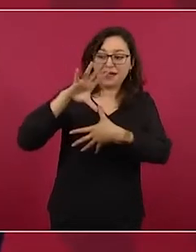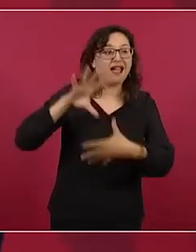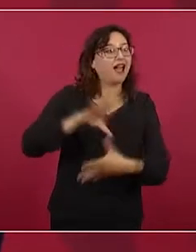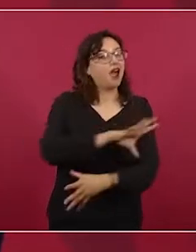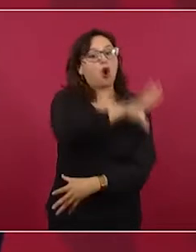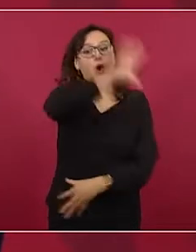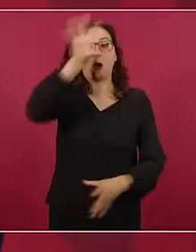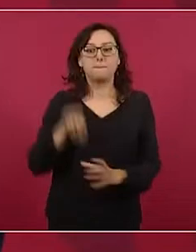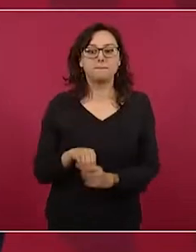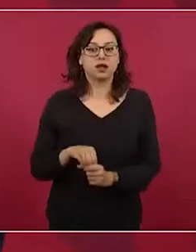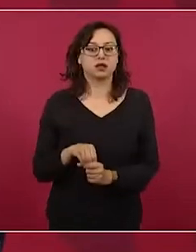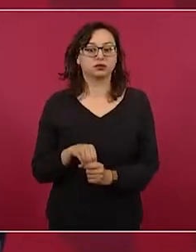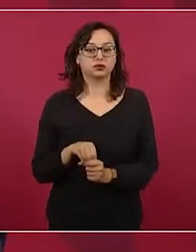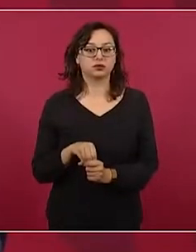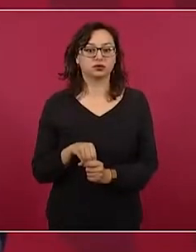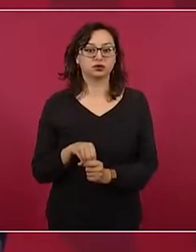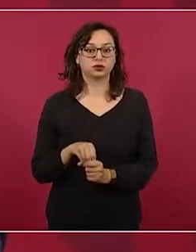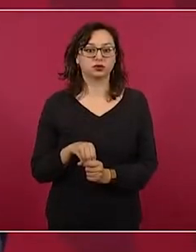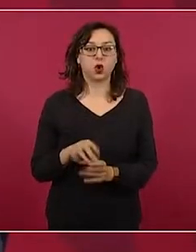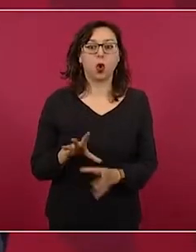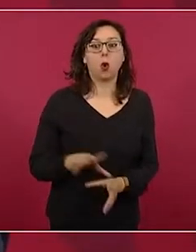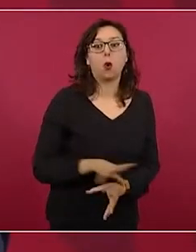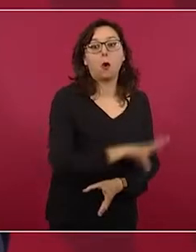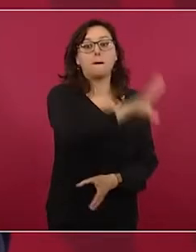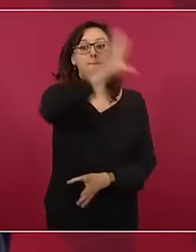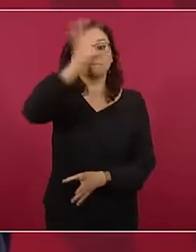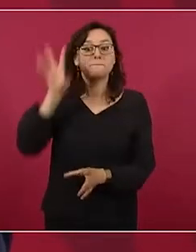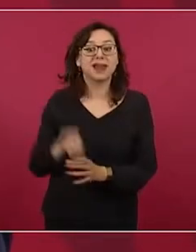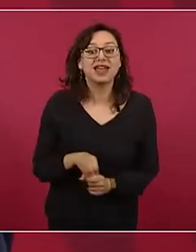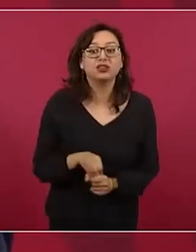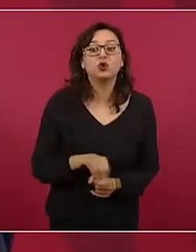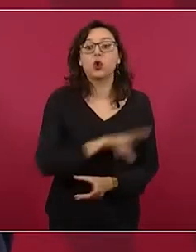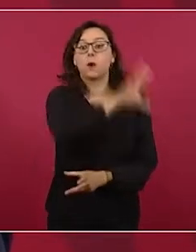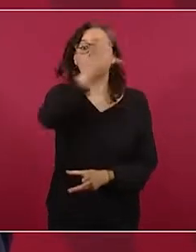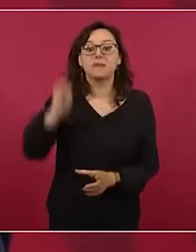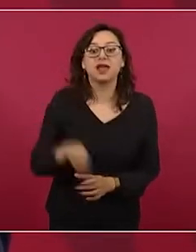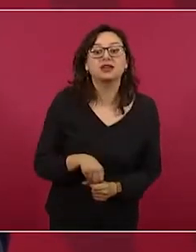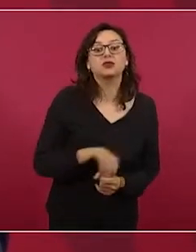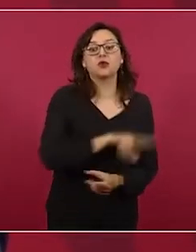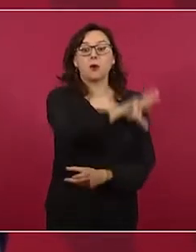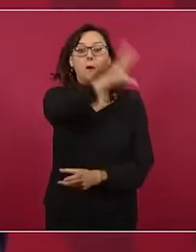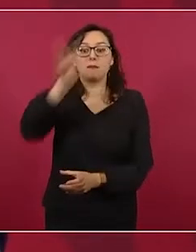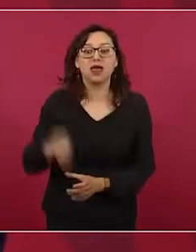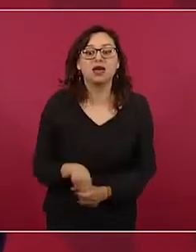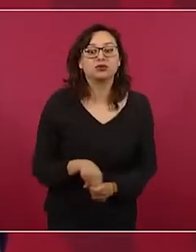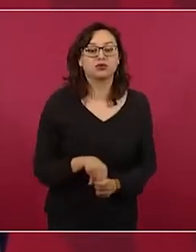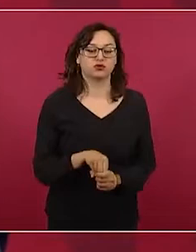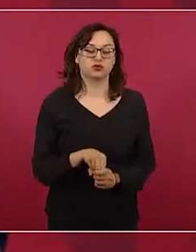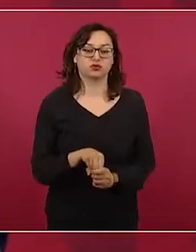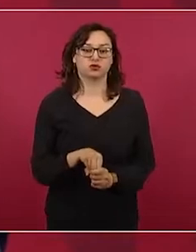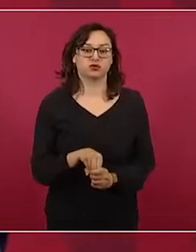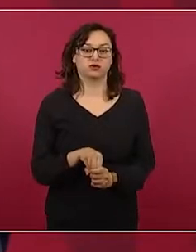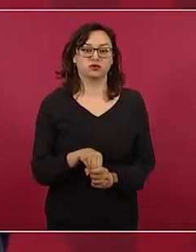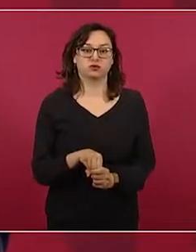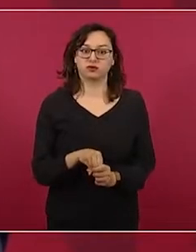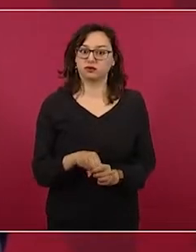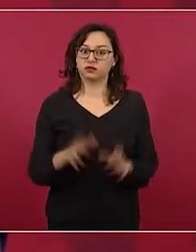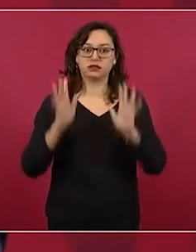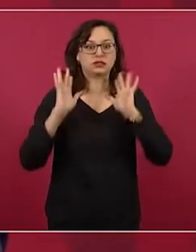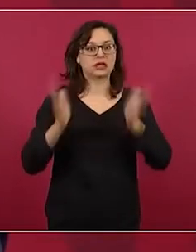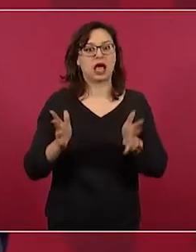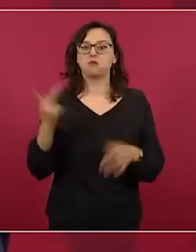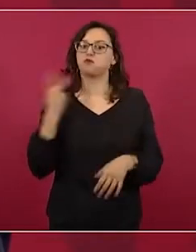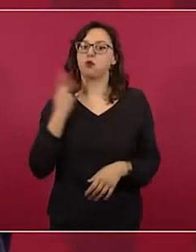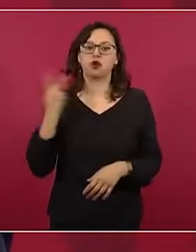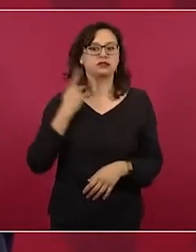todos, todos, todos, todos, todos. Y que ya tiene que cambiar la